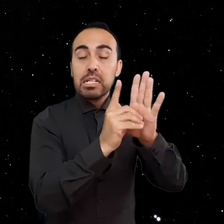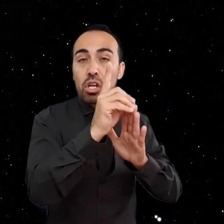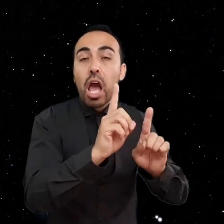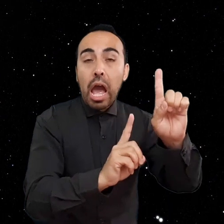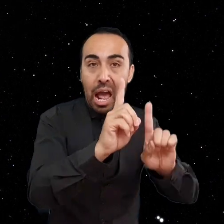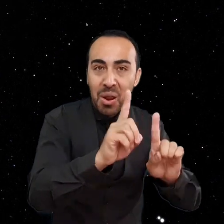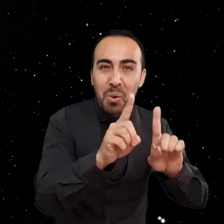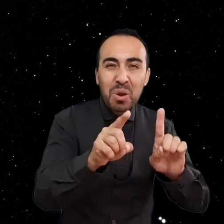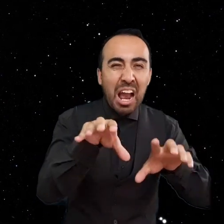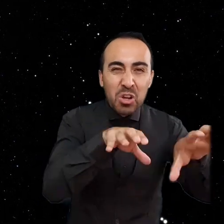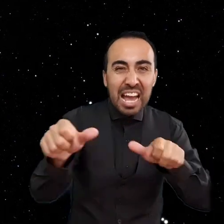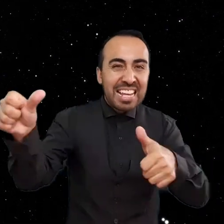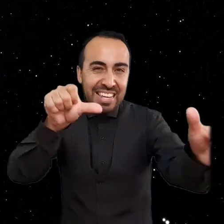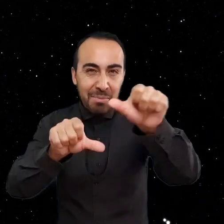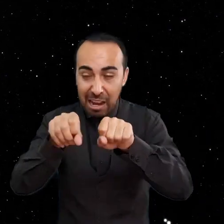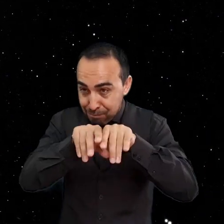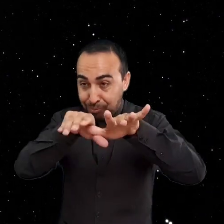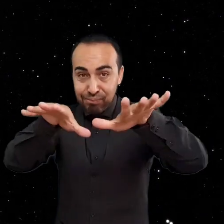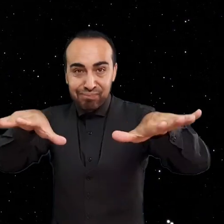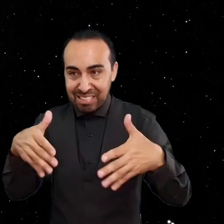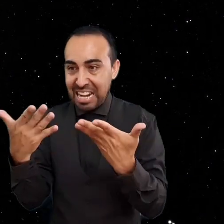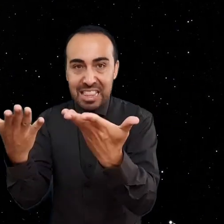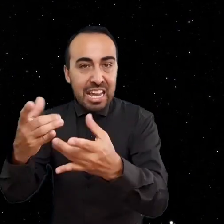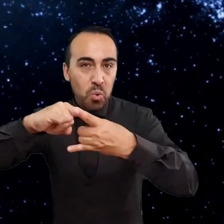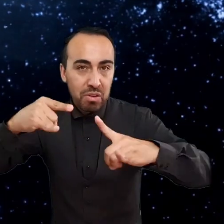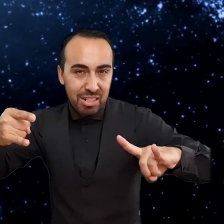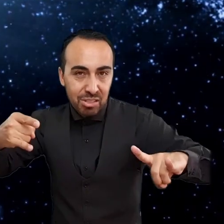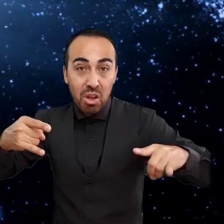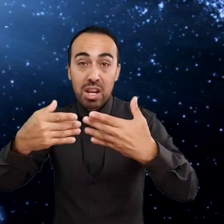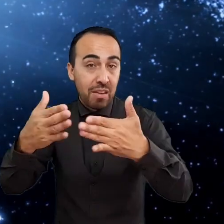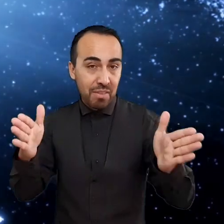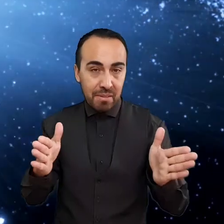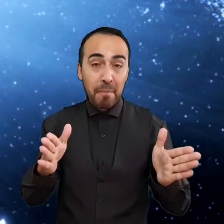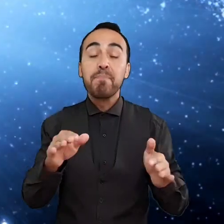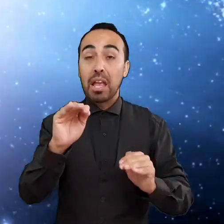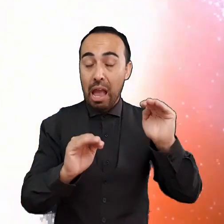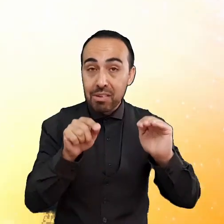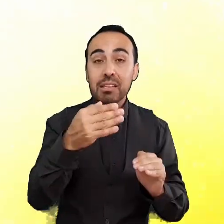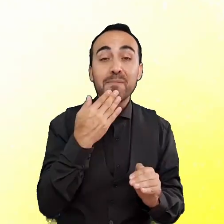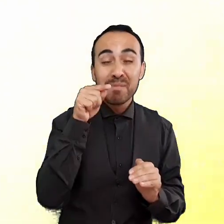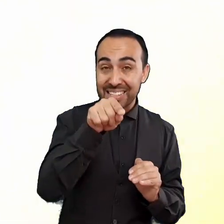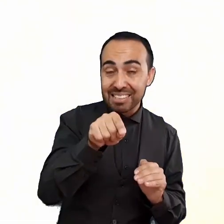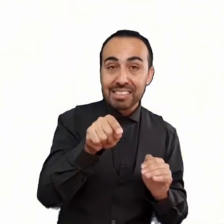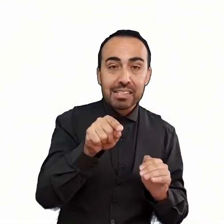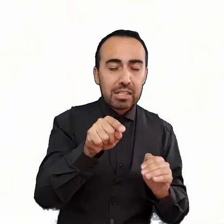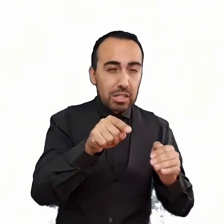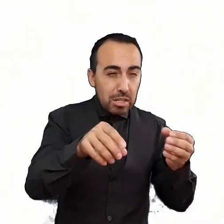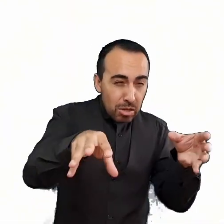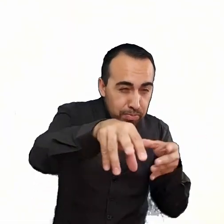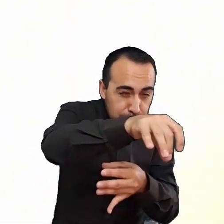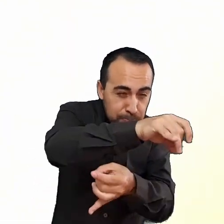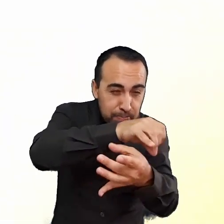Las supernovas de colapso nuclear dejan tras de sí objetos compactos en forma de estrellas de neutrones o